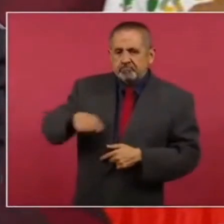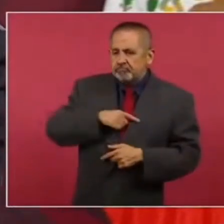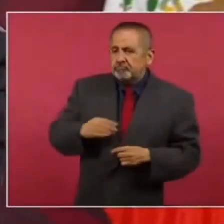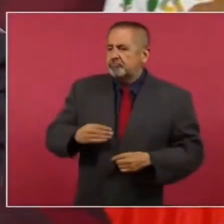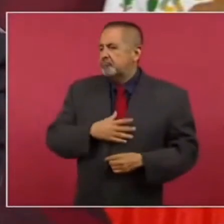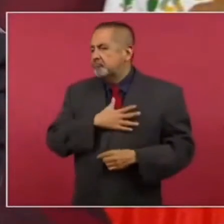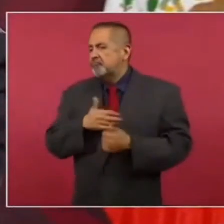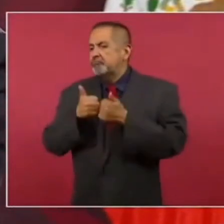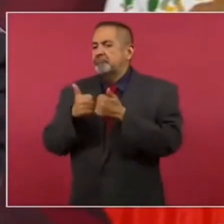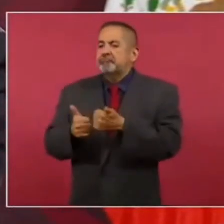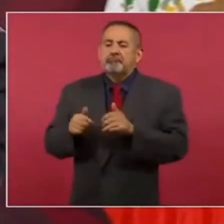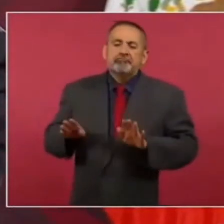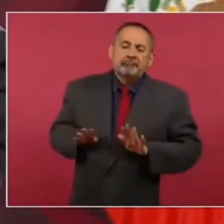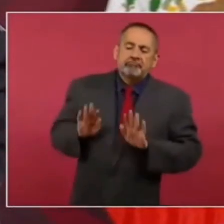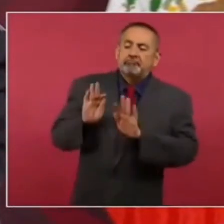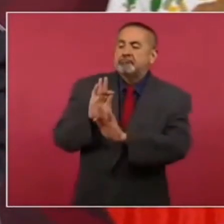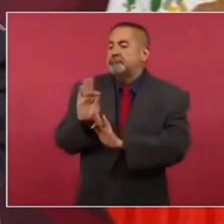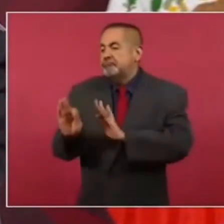bienestar.